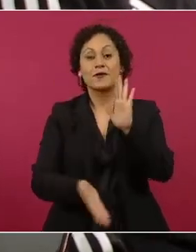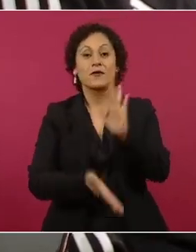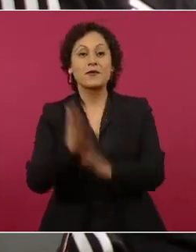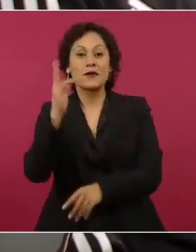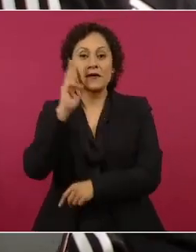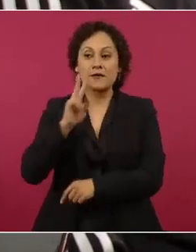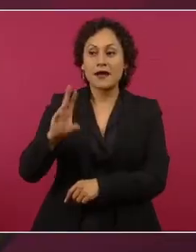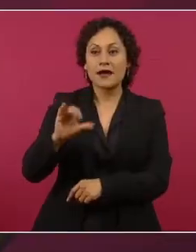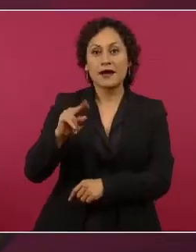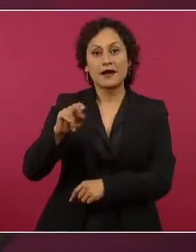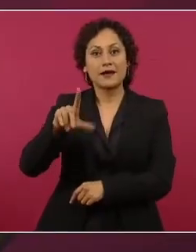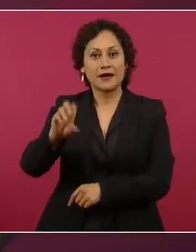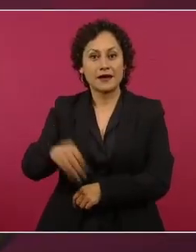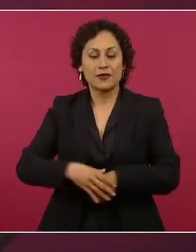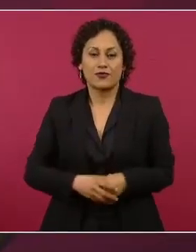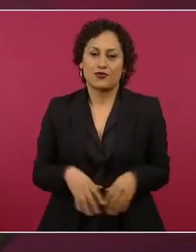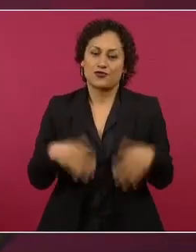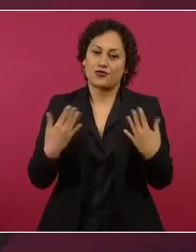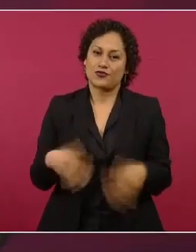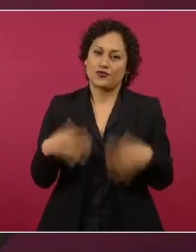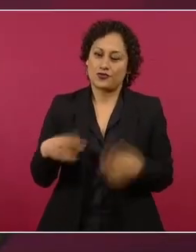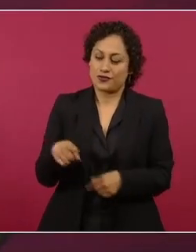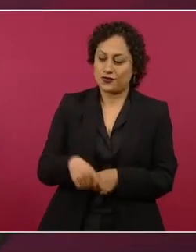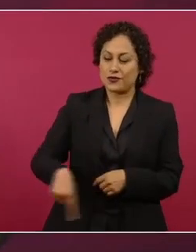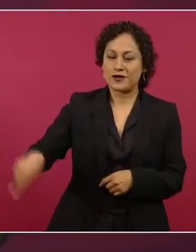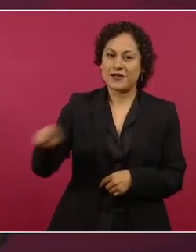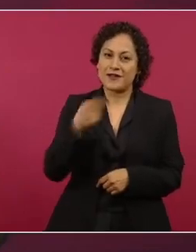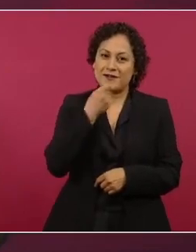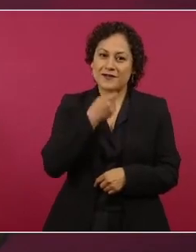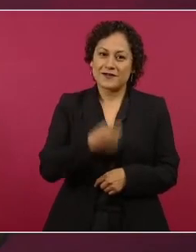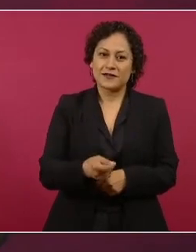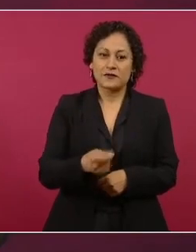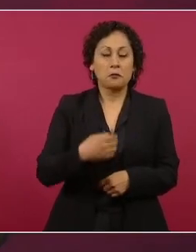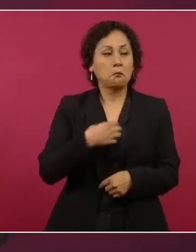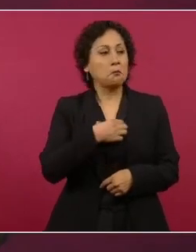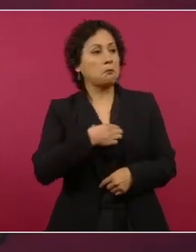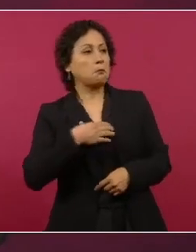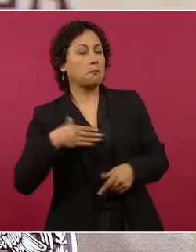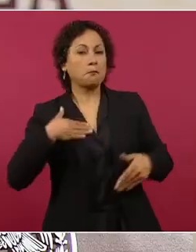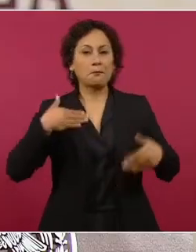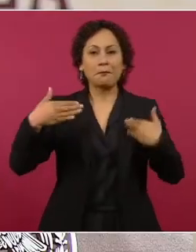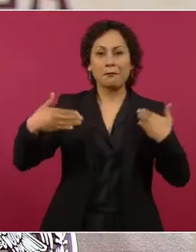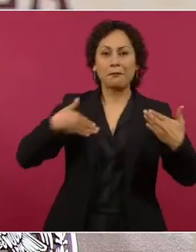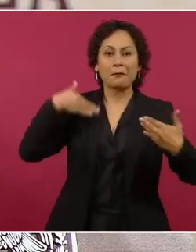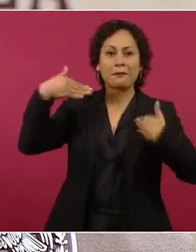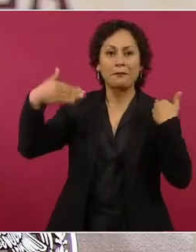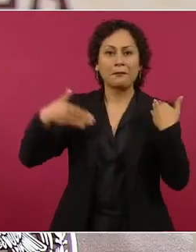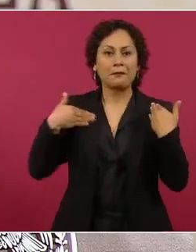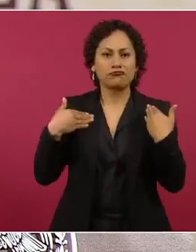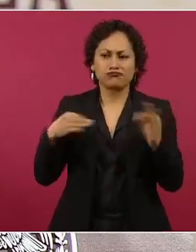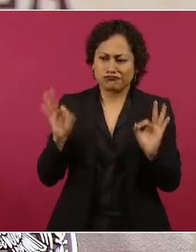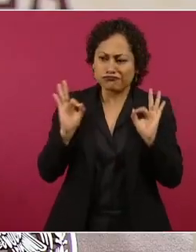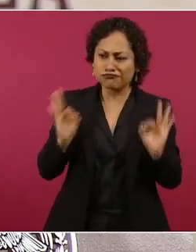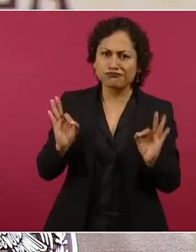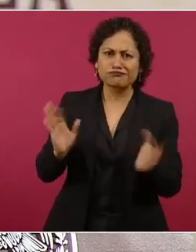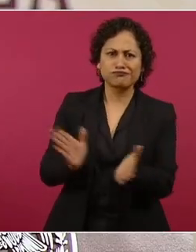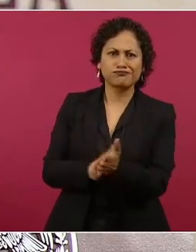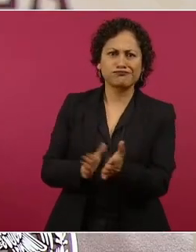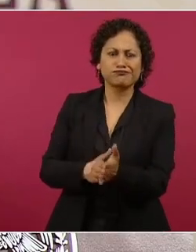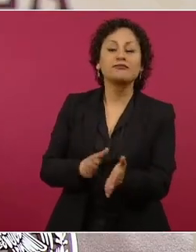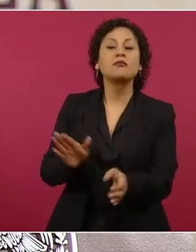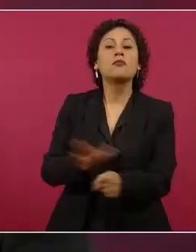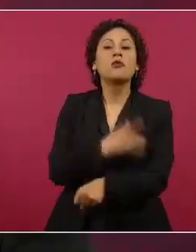merecido. Lo que lograron es una hazaña. Y en eso me quiero enfocar muy breve. Uno,